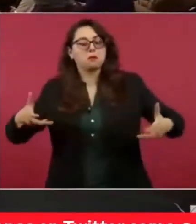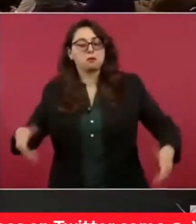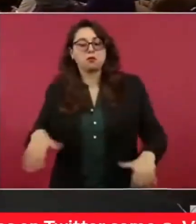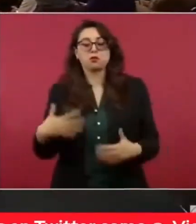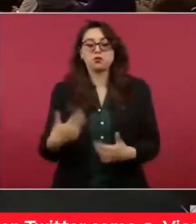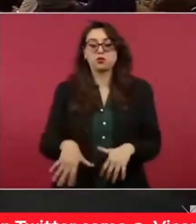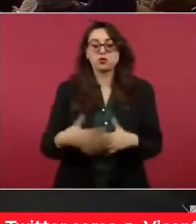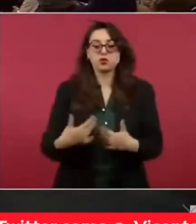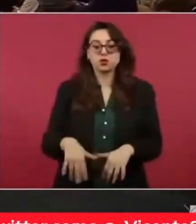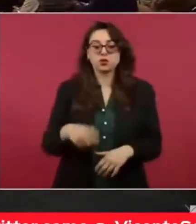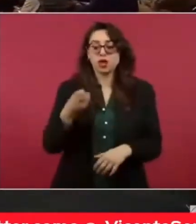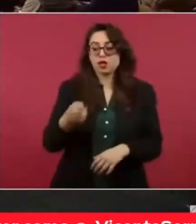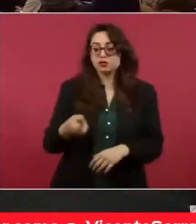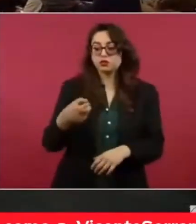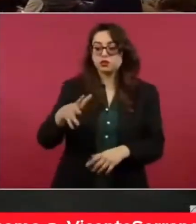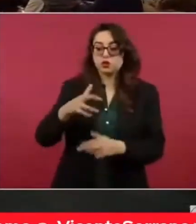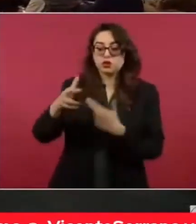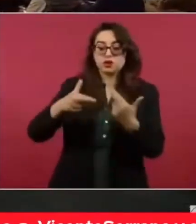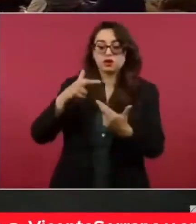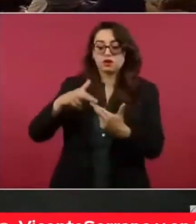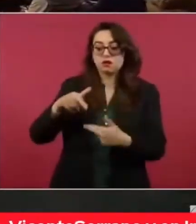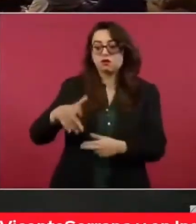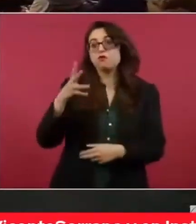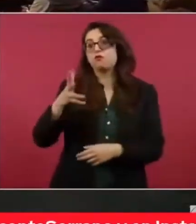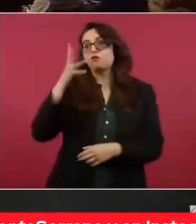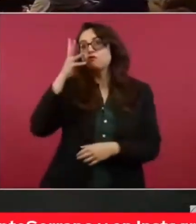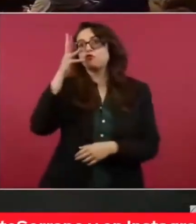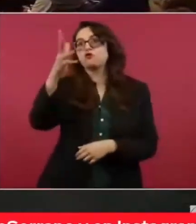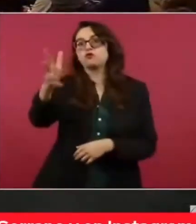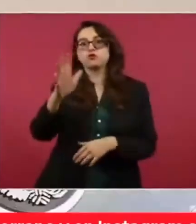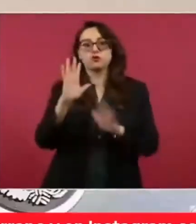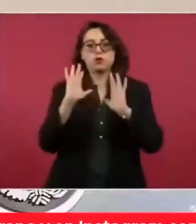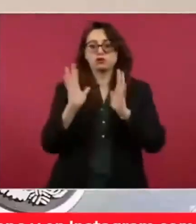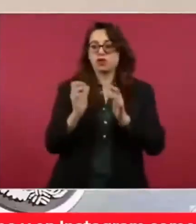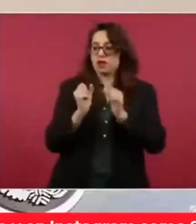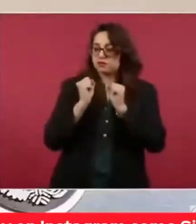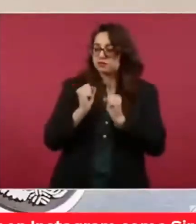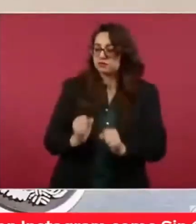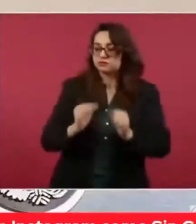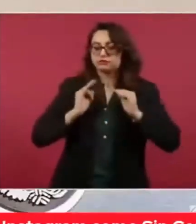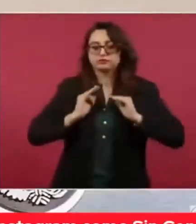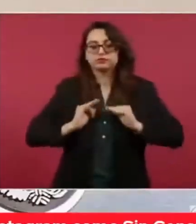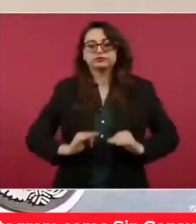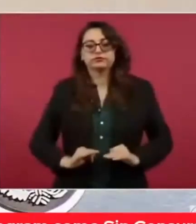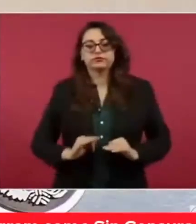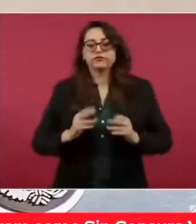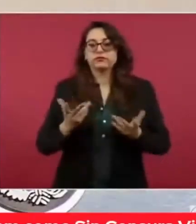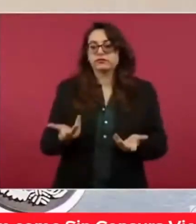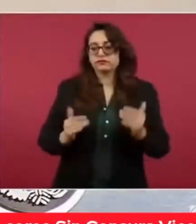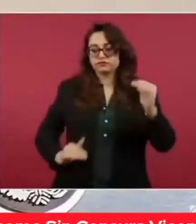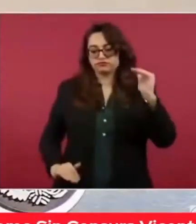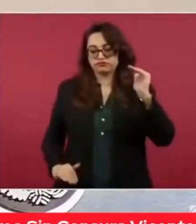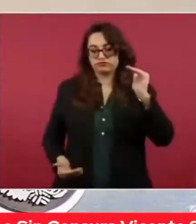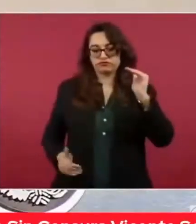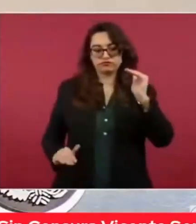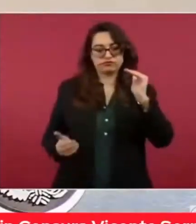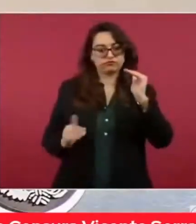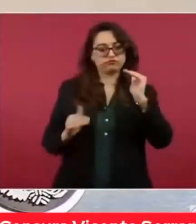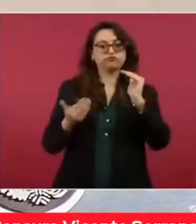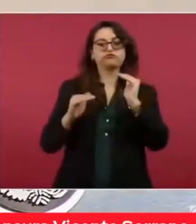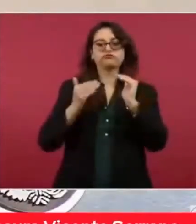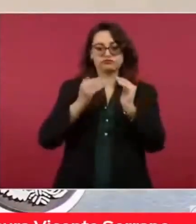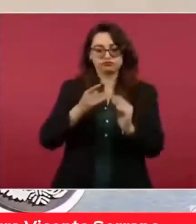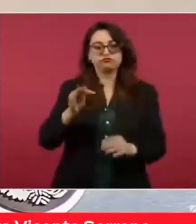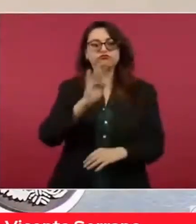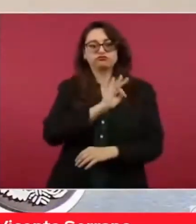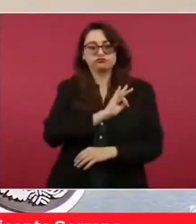vertebral para el futuro económico regional que tendrá un impacto directo en la reducción de las brechas de desigualdad y en